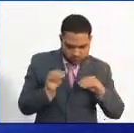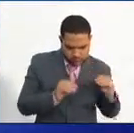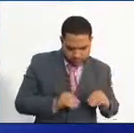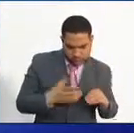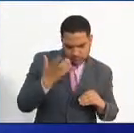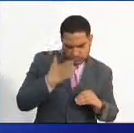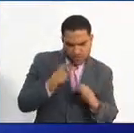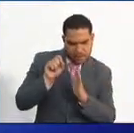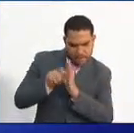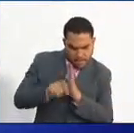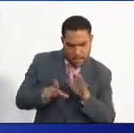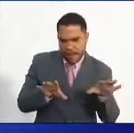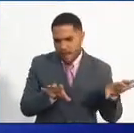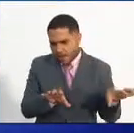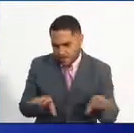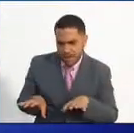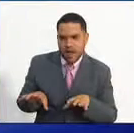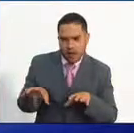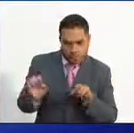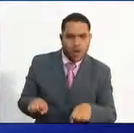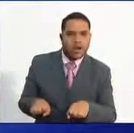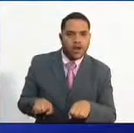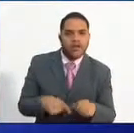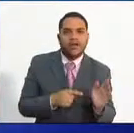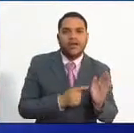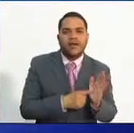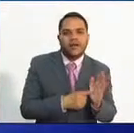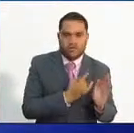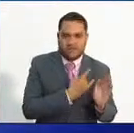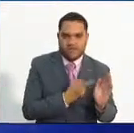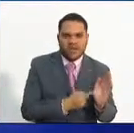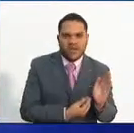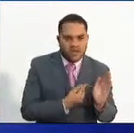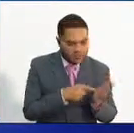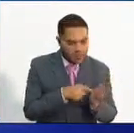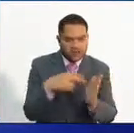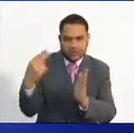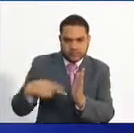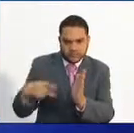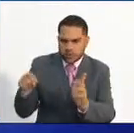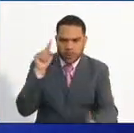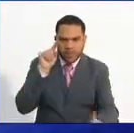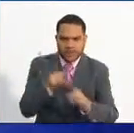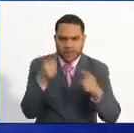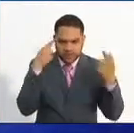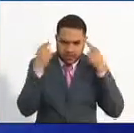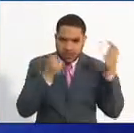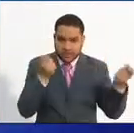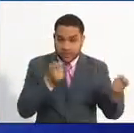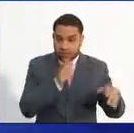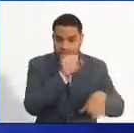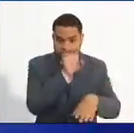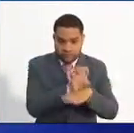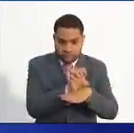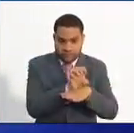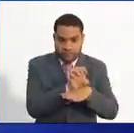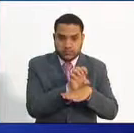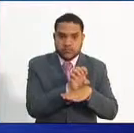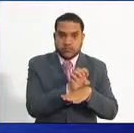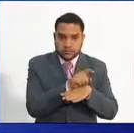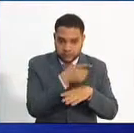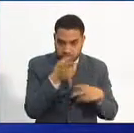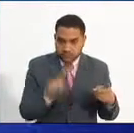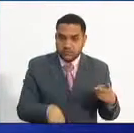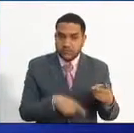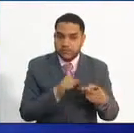pruebas, tendría que hacer una lectura de lo que son los objetivos estratégicos, tanto de la entidad como del